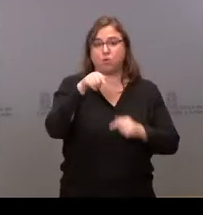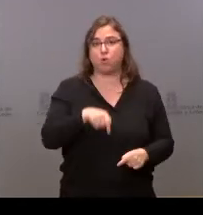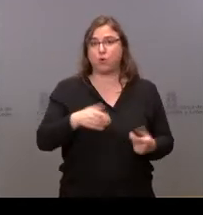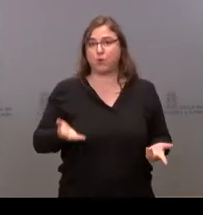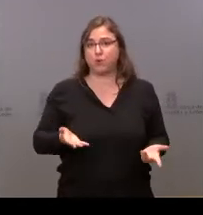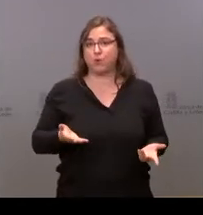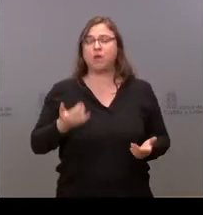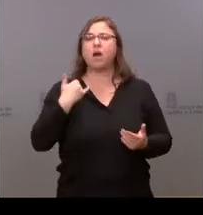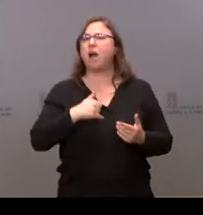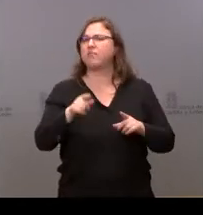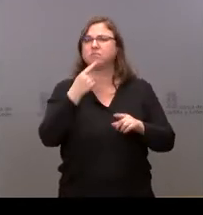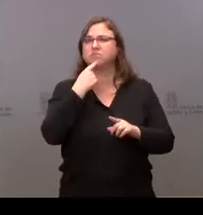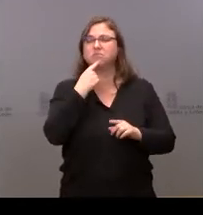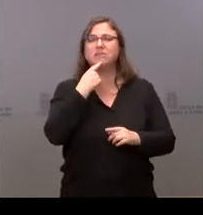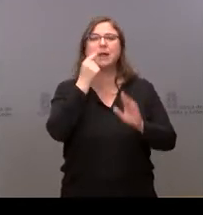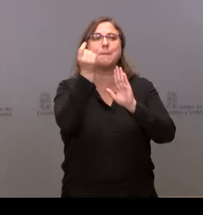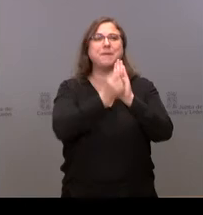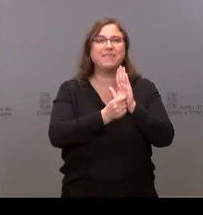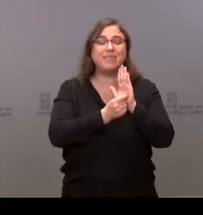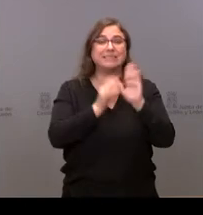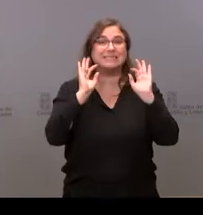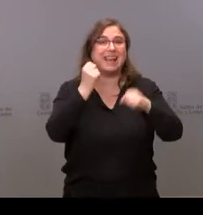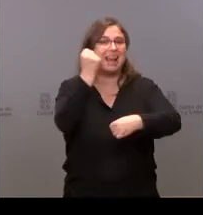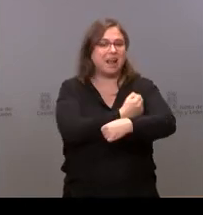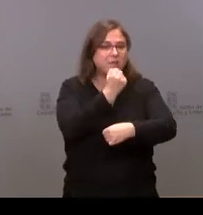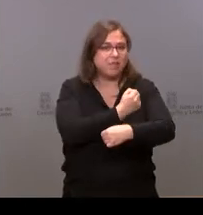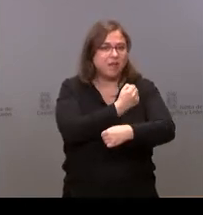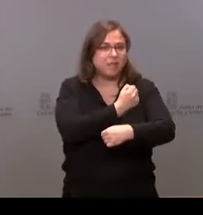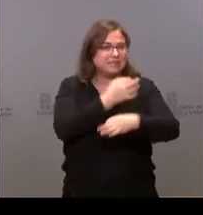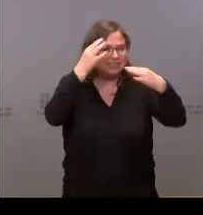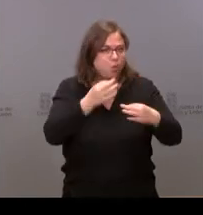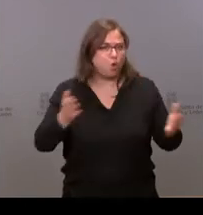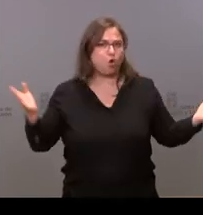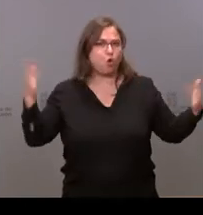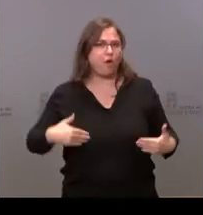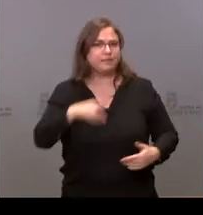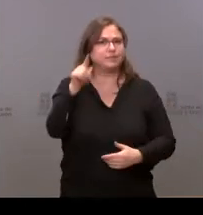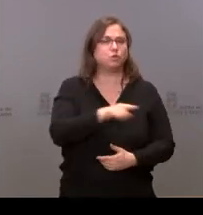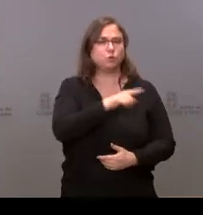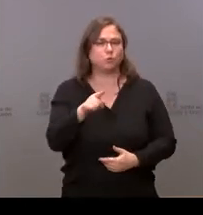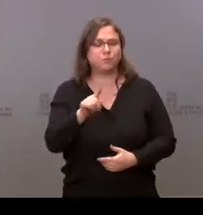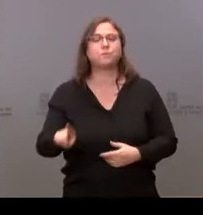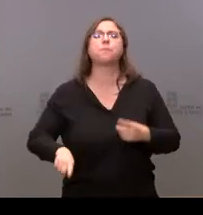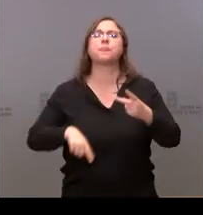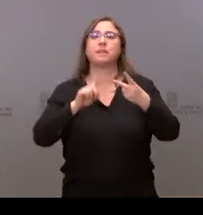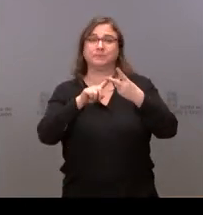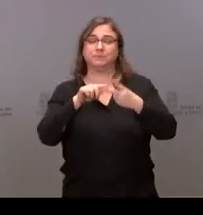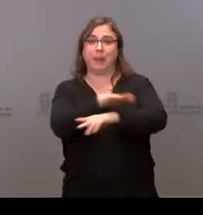hoy descartan por completo medidas estas navidades y luego la ministra de sanidad ha dicho esta